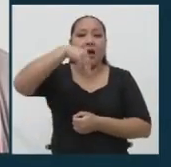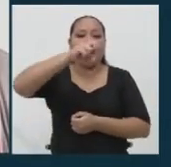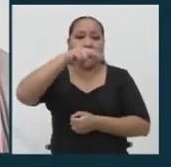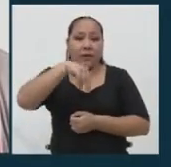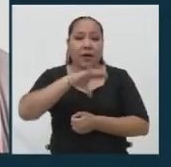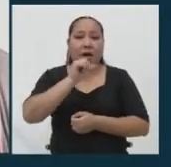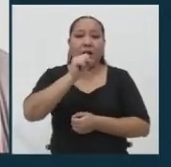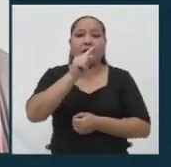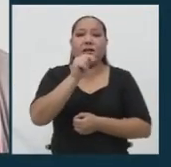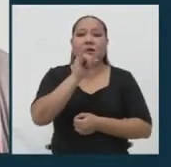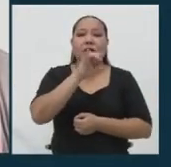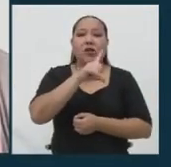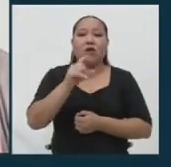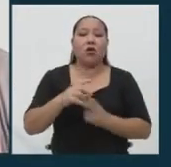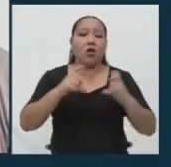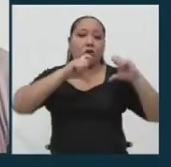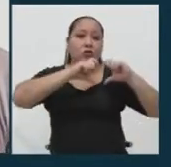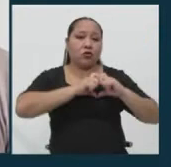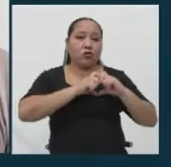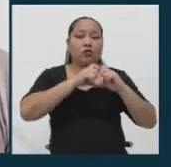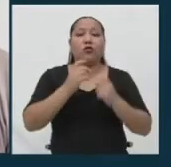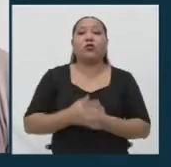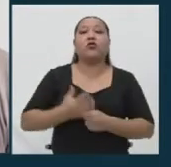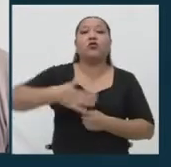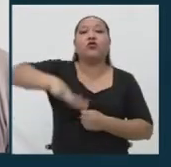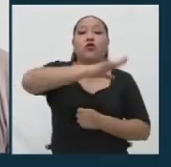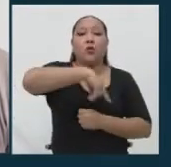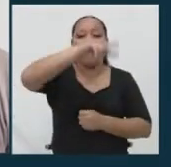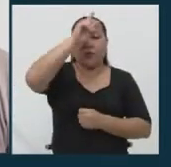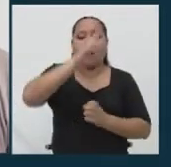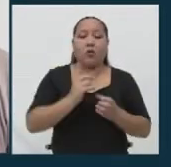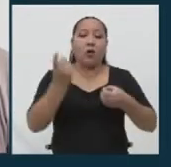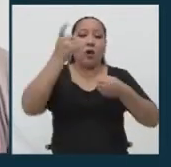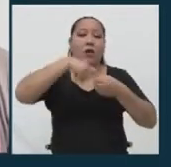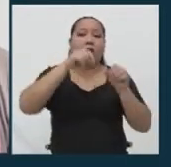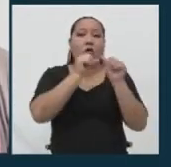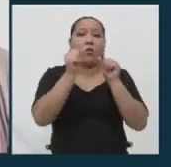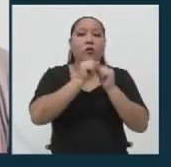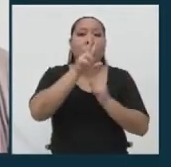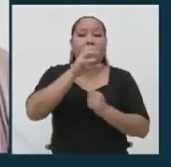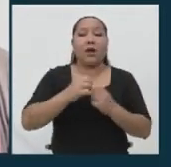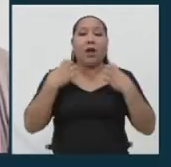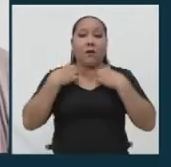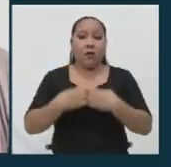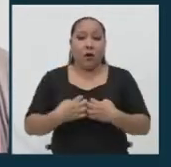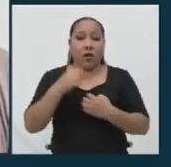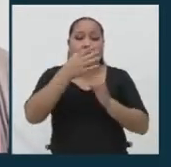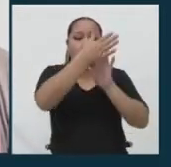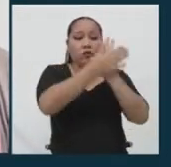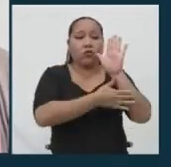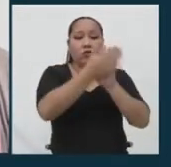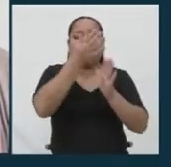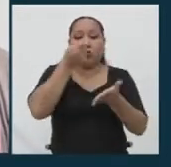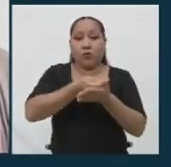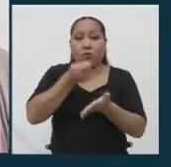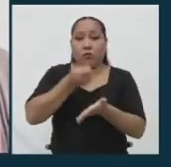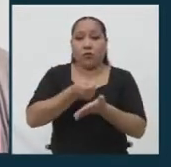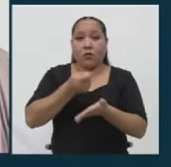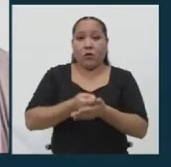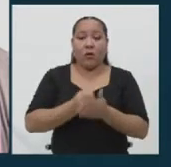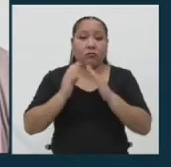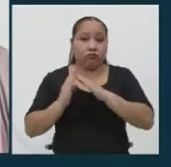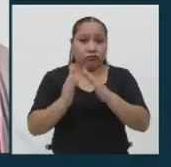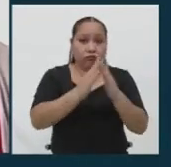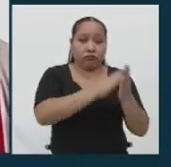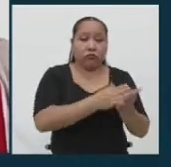Ataco de Somos Perú, postula al Congreso con el número 30, es abogada y según su declaración jurada de ingresos de bienes y